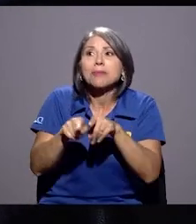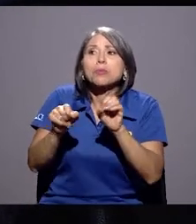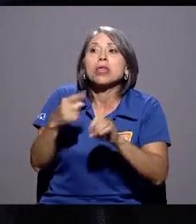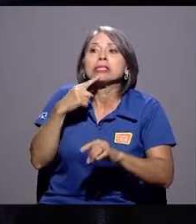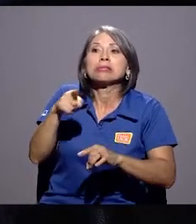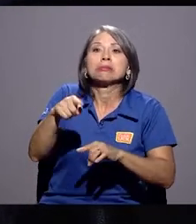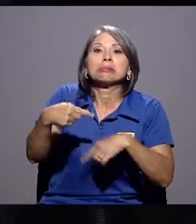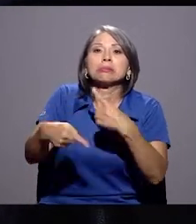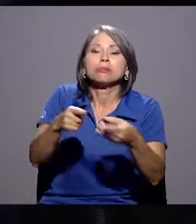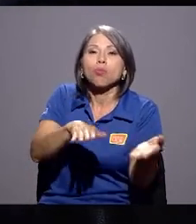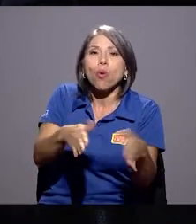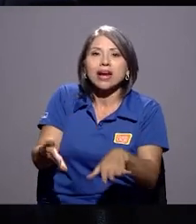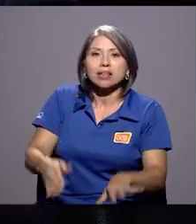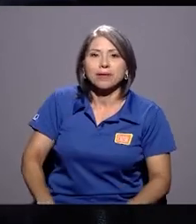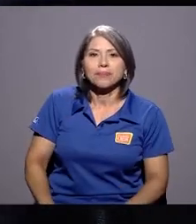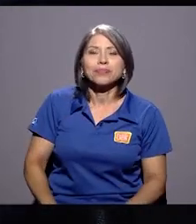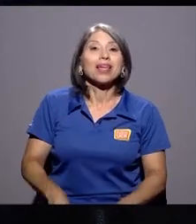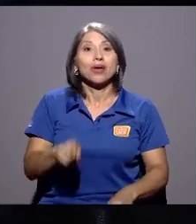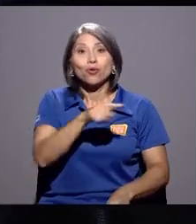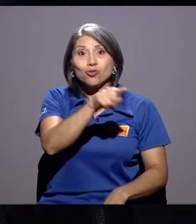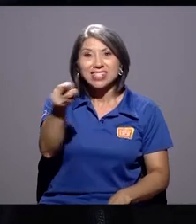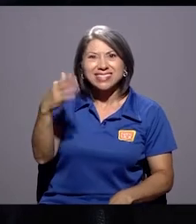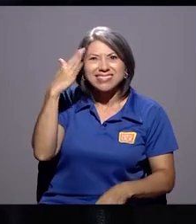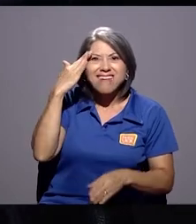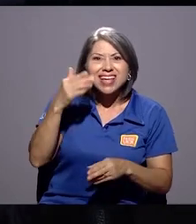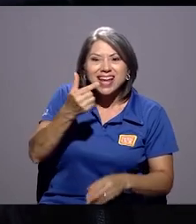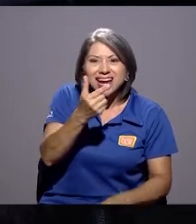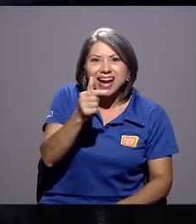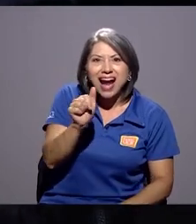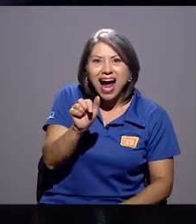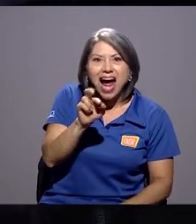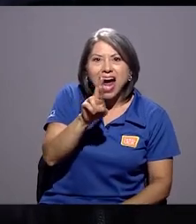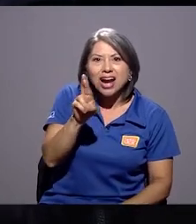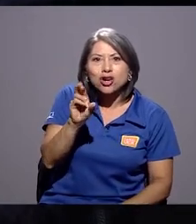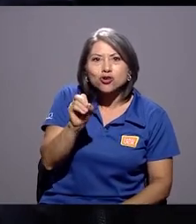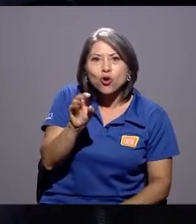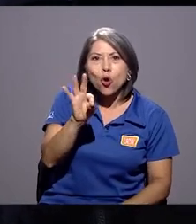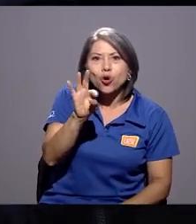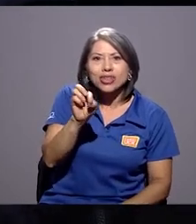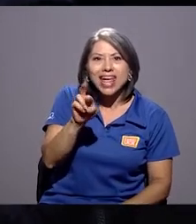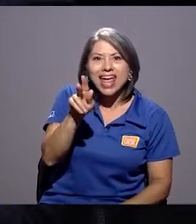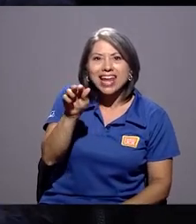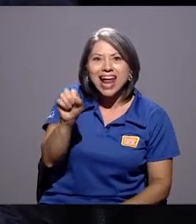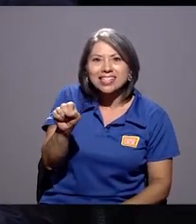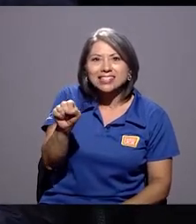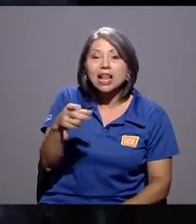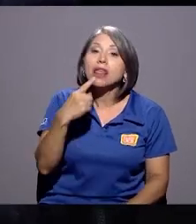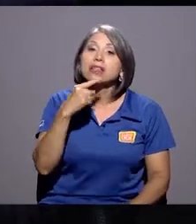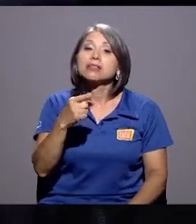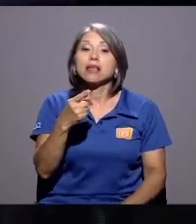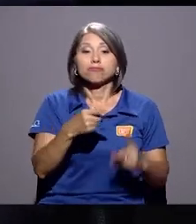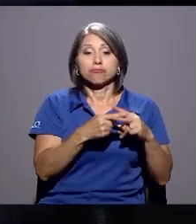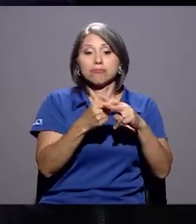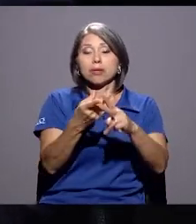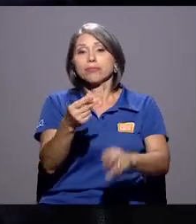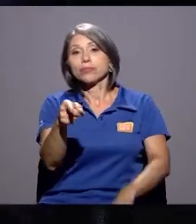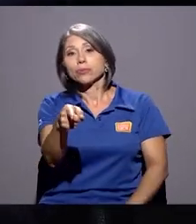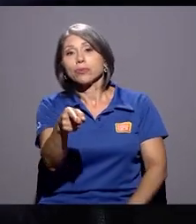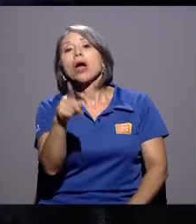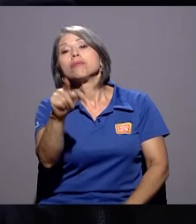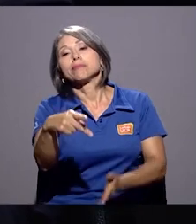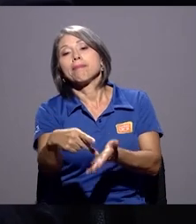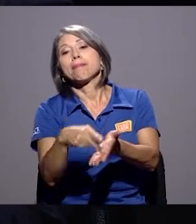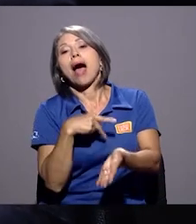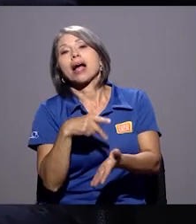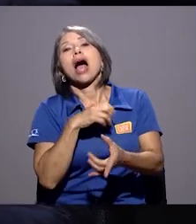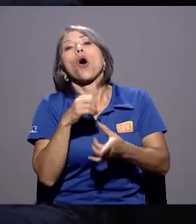Para quienes nos escuchan y nos ven, las garroteras son eso, es decir, o tú pagas o te dan garrote, porque